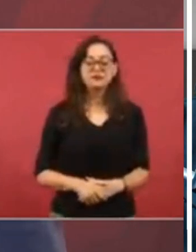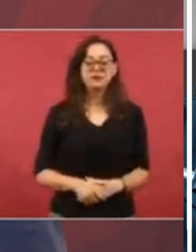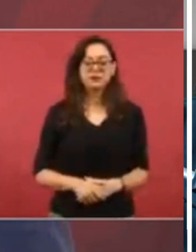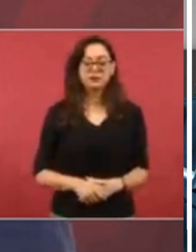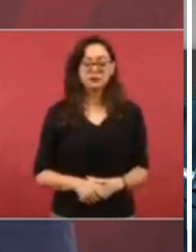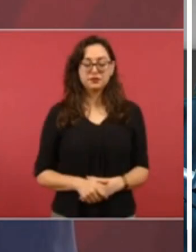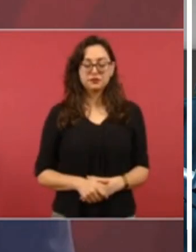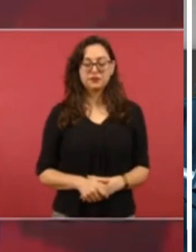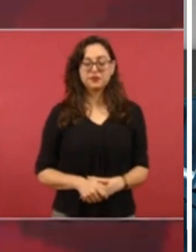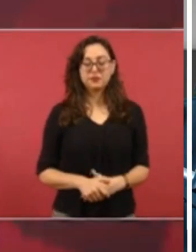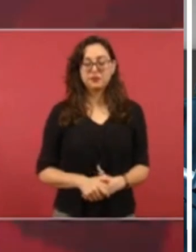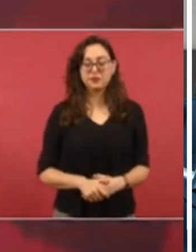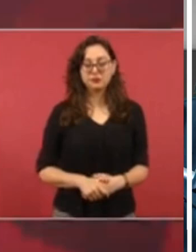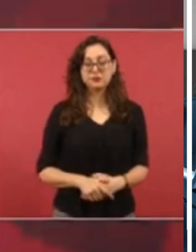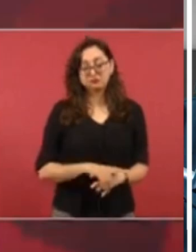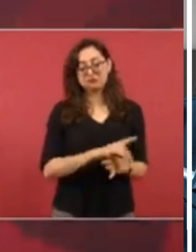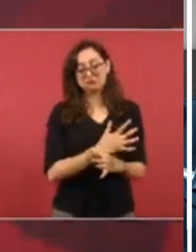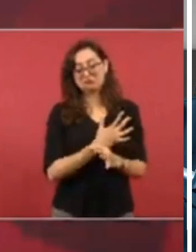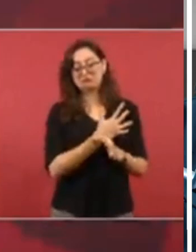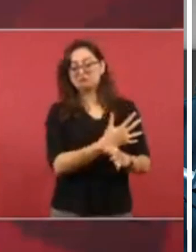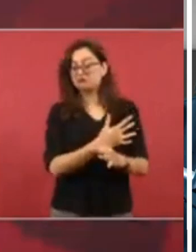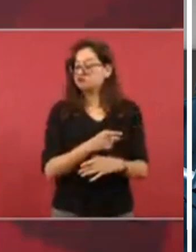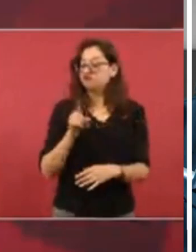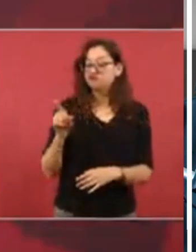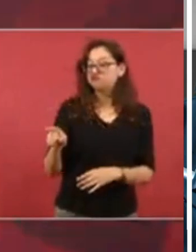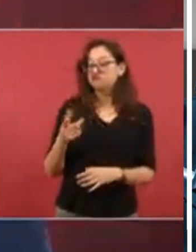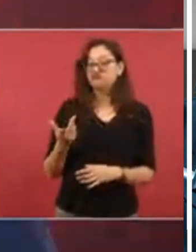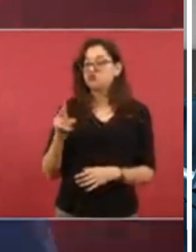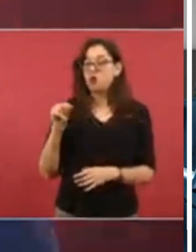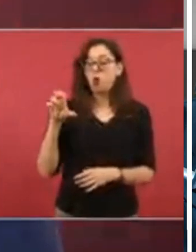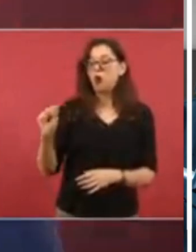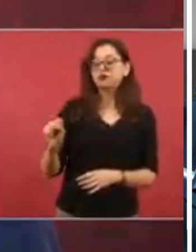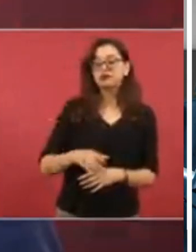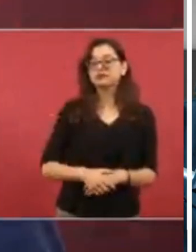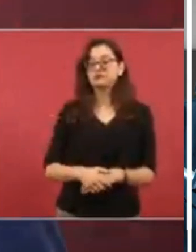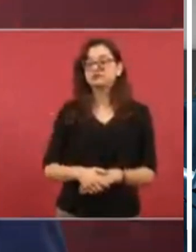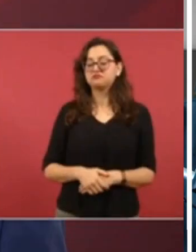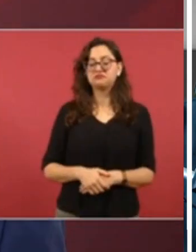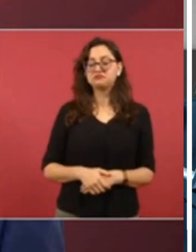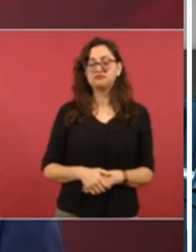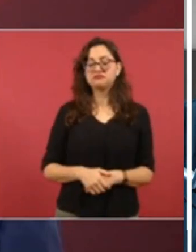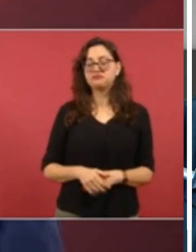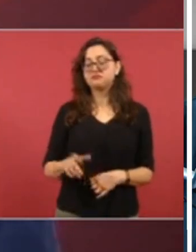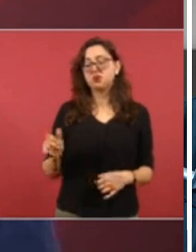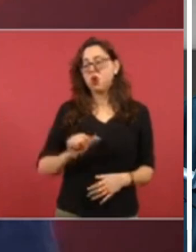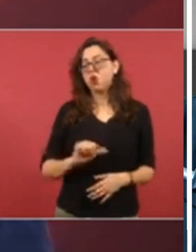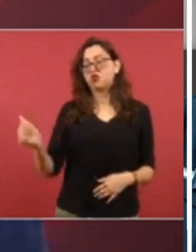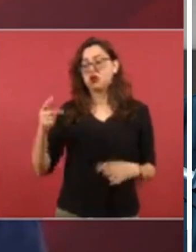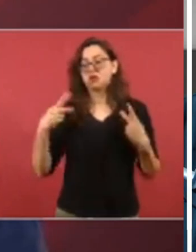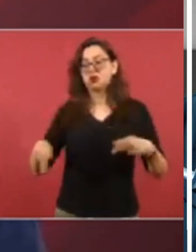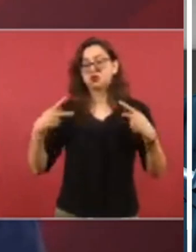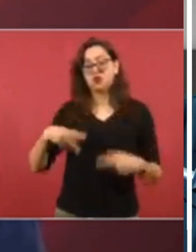Entonces ahora dicen que no es Ovidio, que fue un invento nuestro,